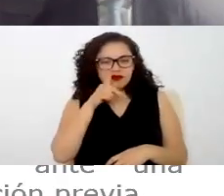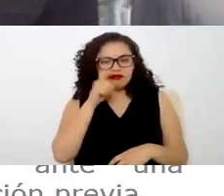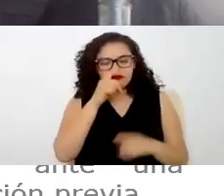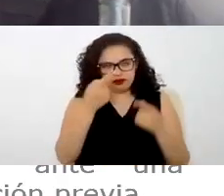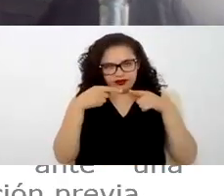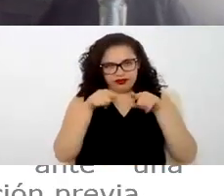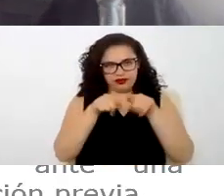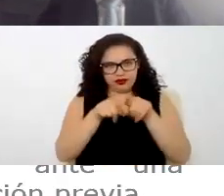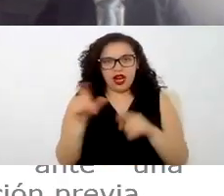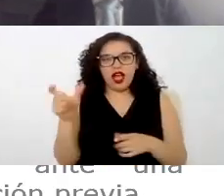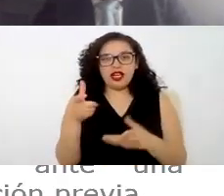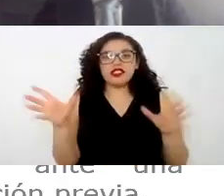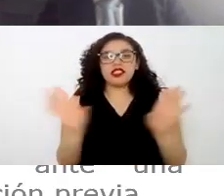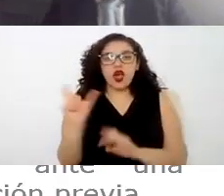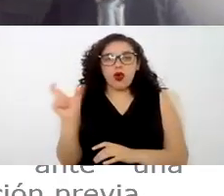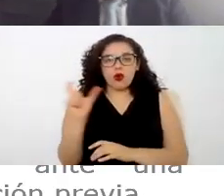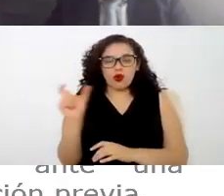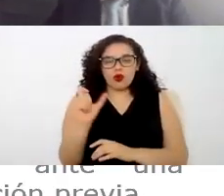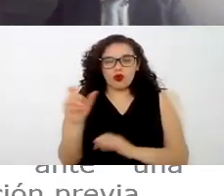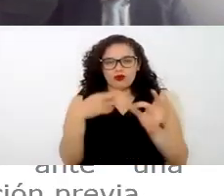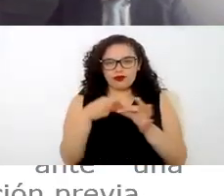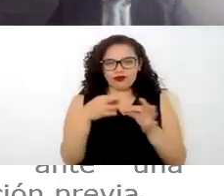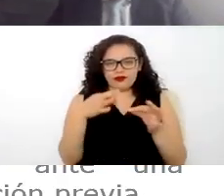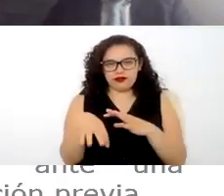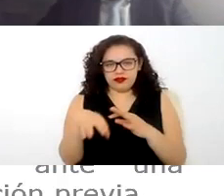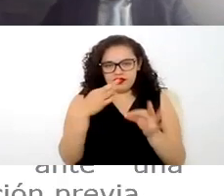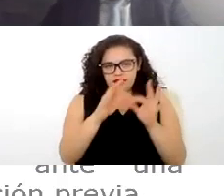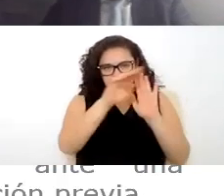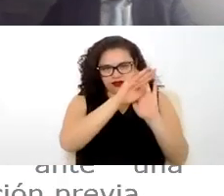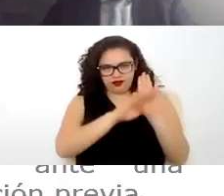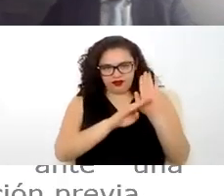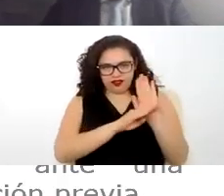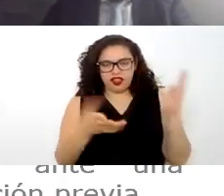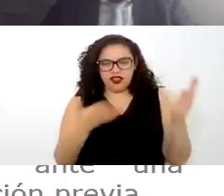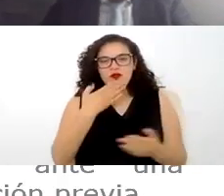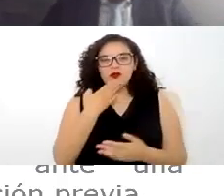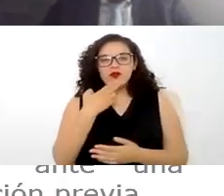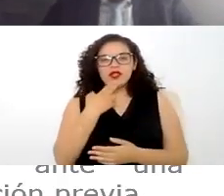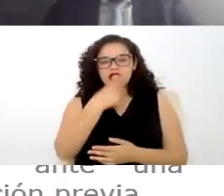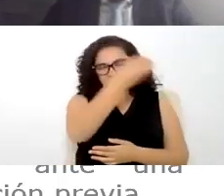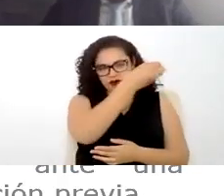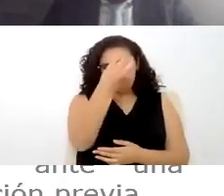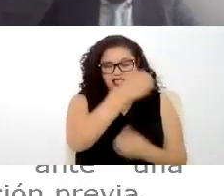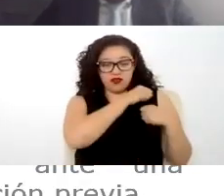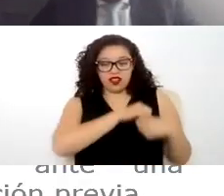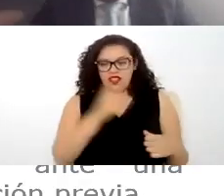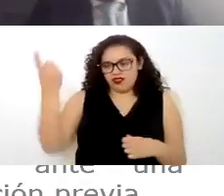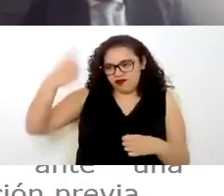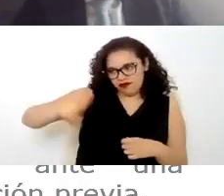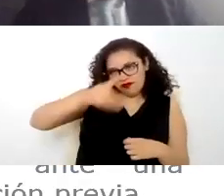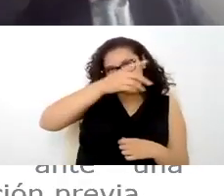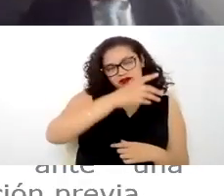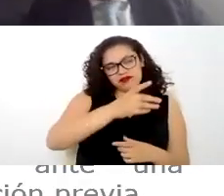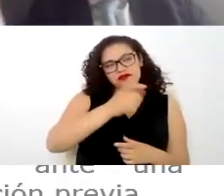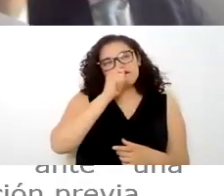cuando se requiere constatar el cumplimiento de las medidas emplazadas y ordenadas previamente por las autoridades esto qué